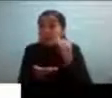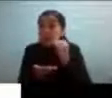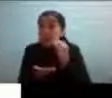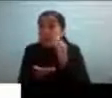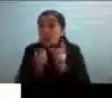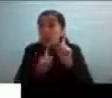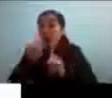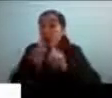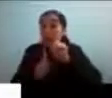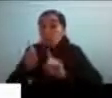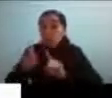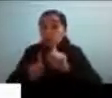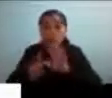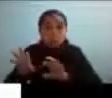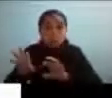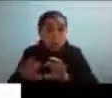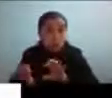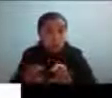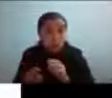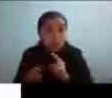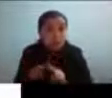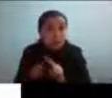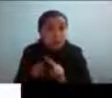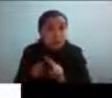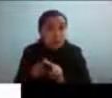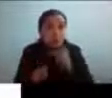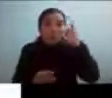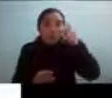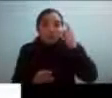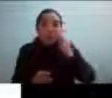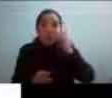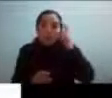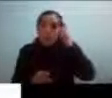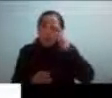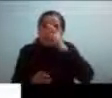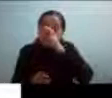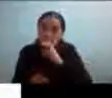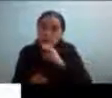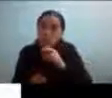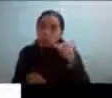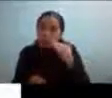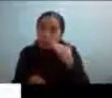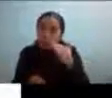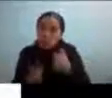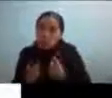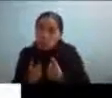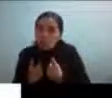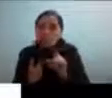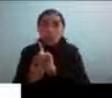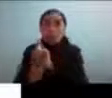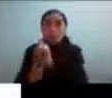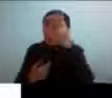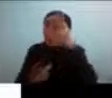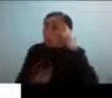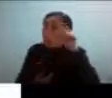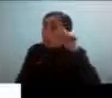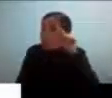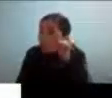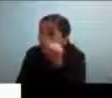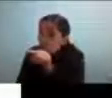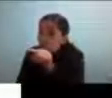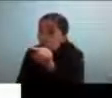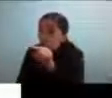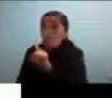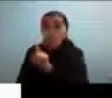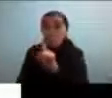actividades que nosotros vamos a realizar van a parecer actividades para niños pero yo en ningún momento estoy pensando que usted no es